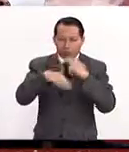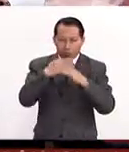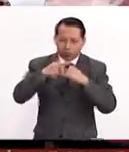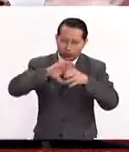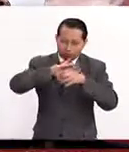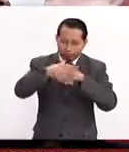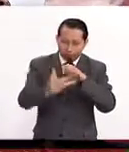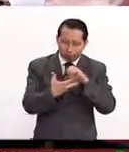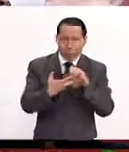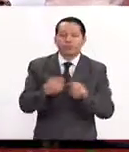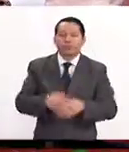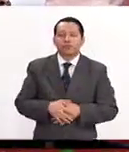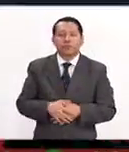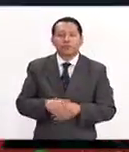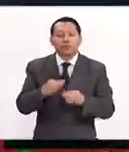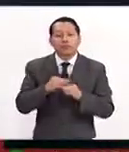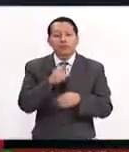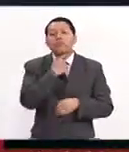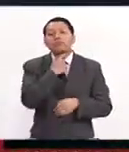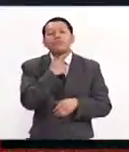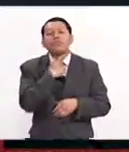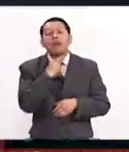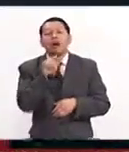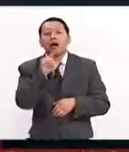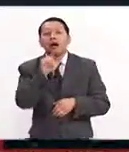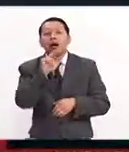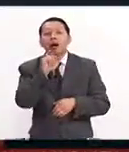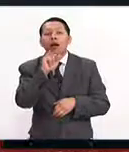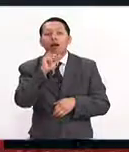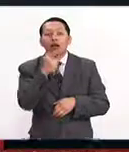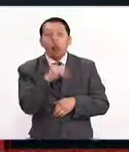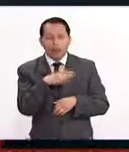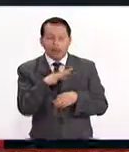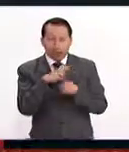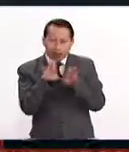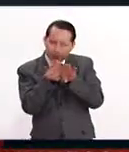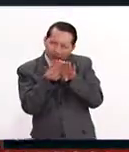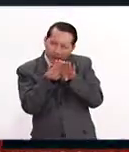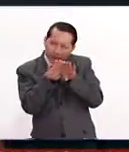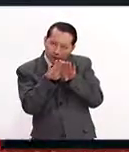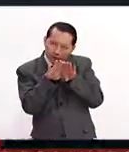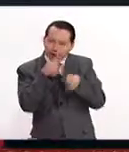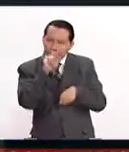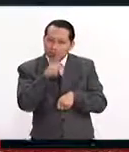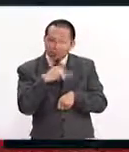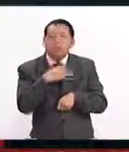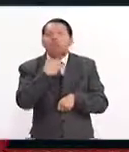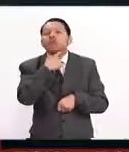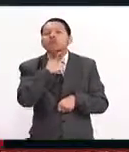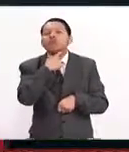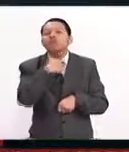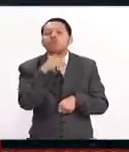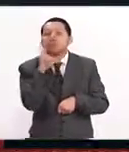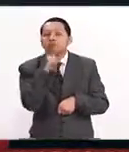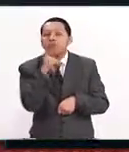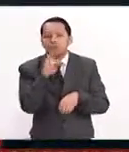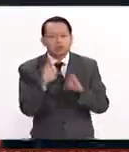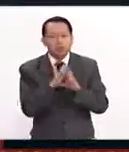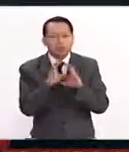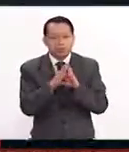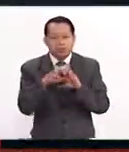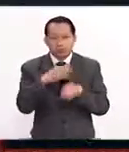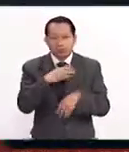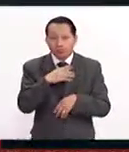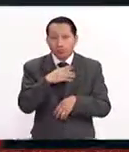la laringe, que es donde están las cuerdas vocales, que es la estructura respiratoria del cuello, pues está en una posición